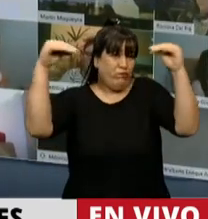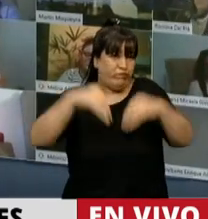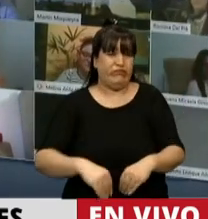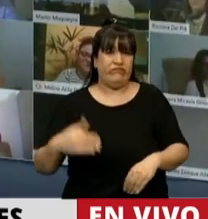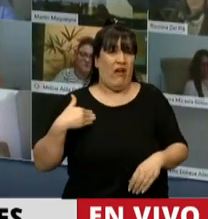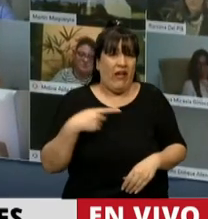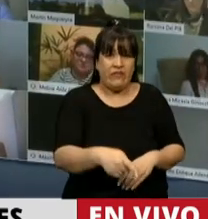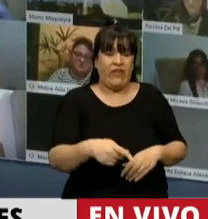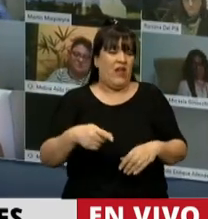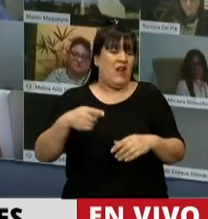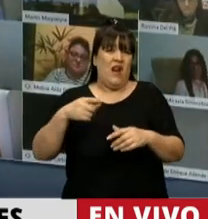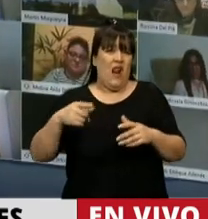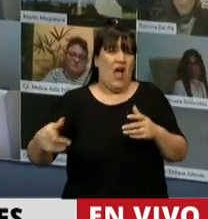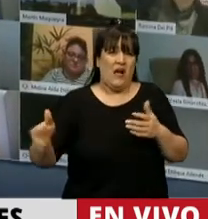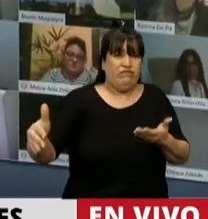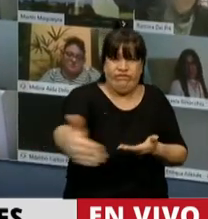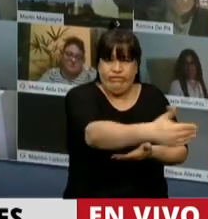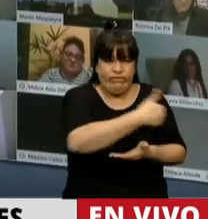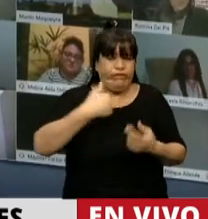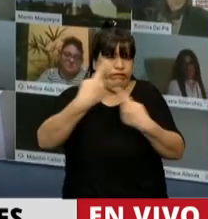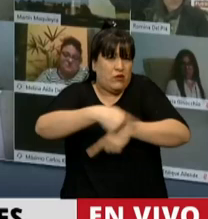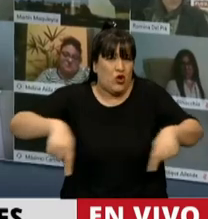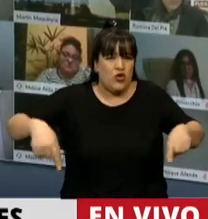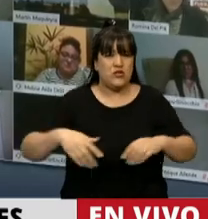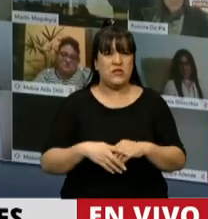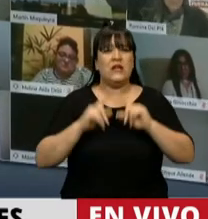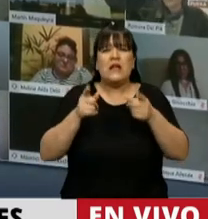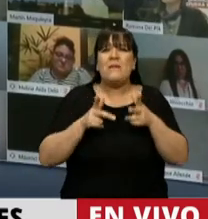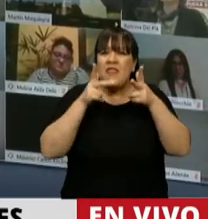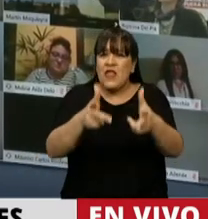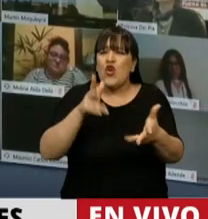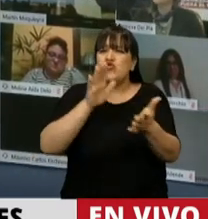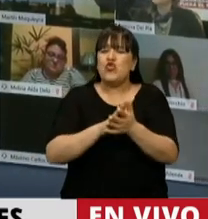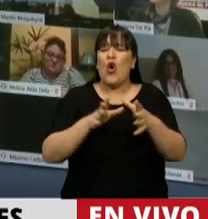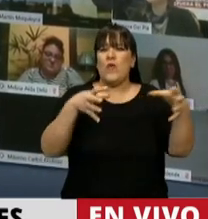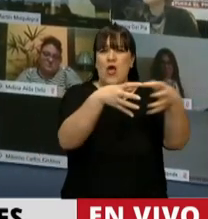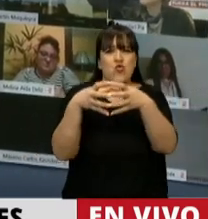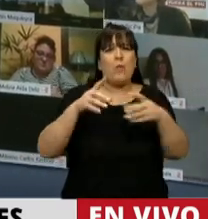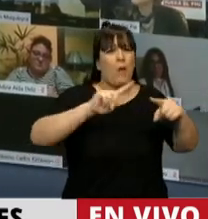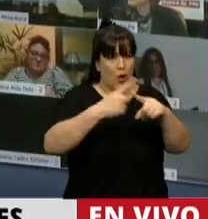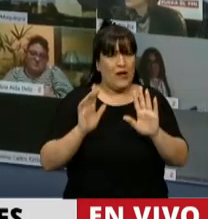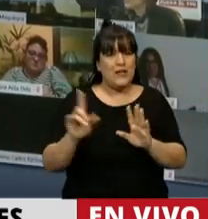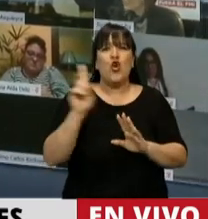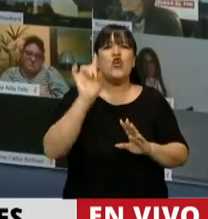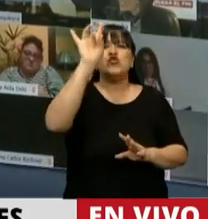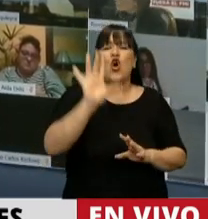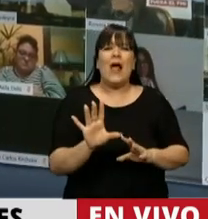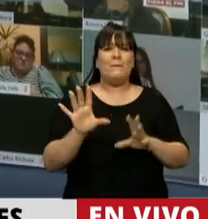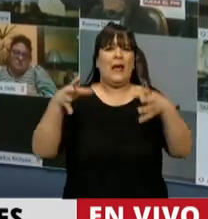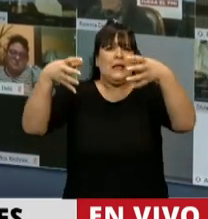que lo han saqueado, que lo han entregado. Y me refiero también a fuerzas políticas, no solamente a la clase